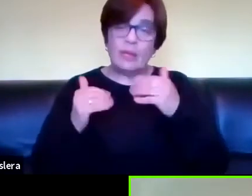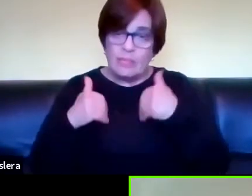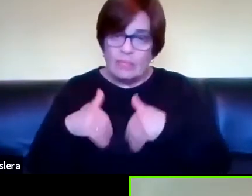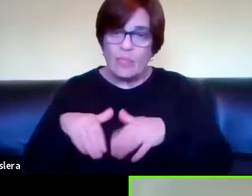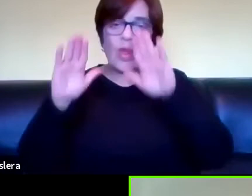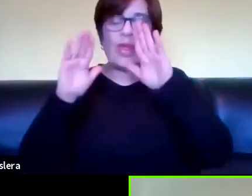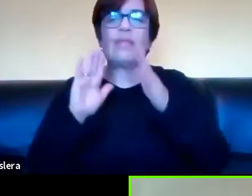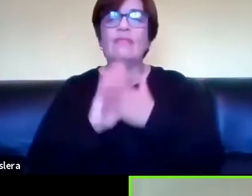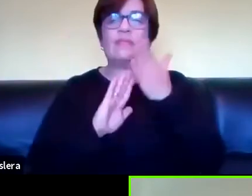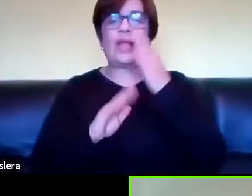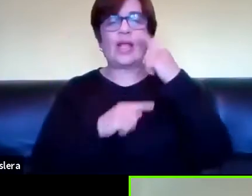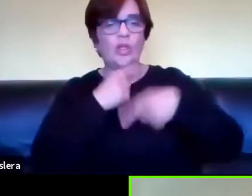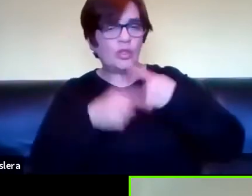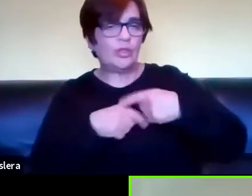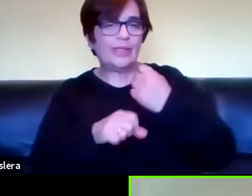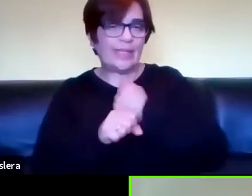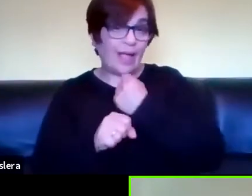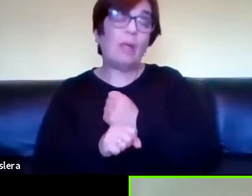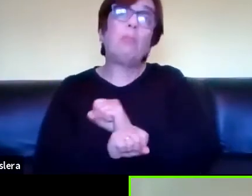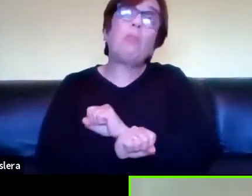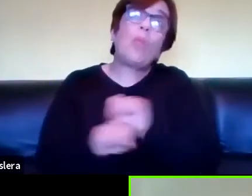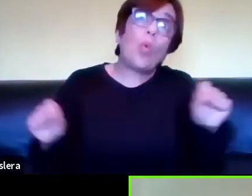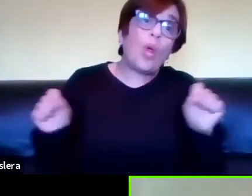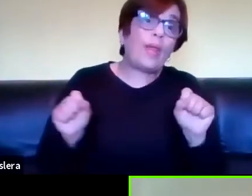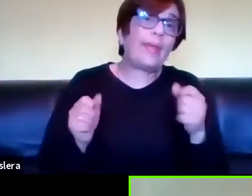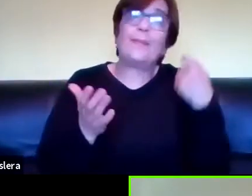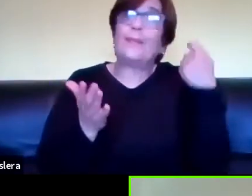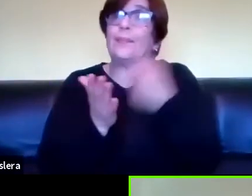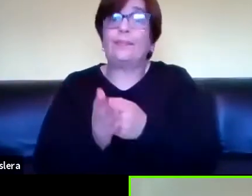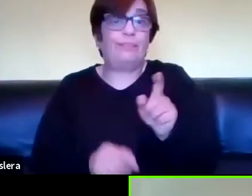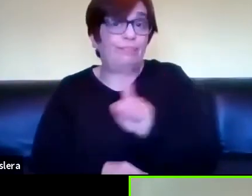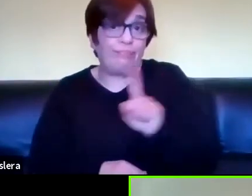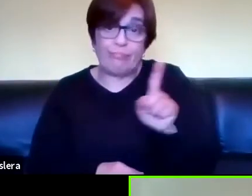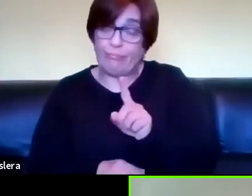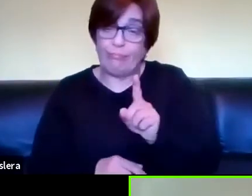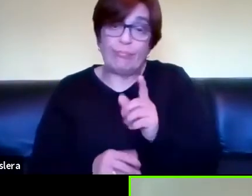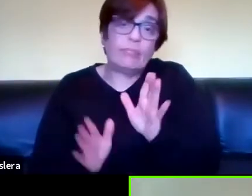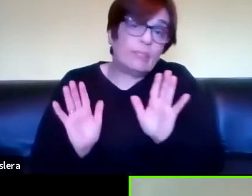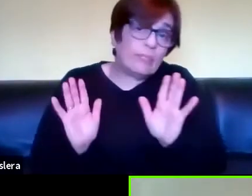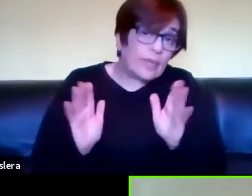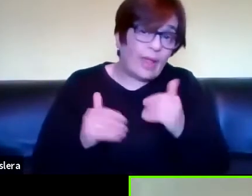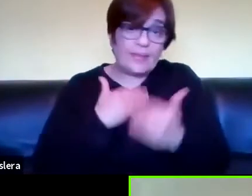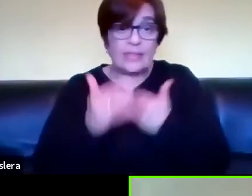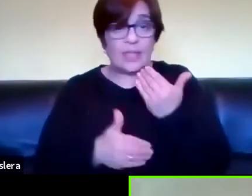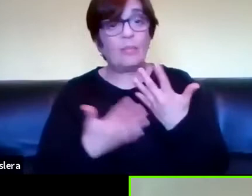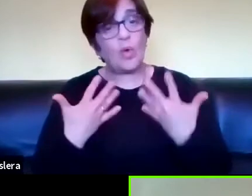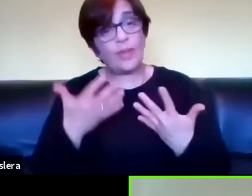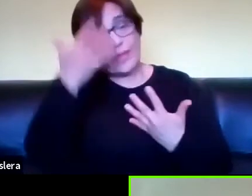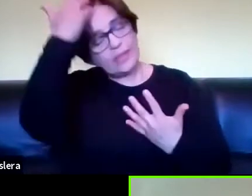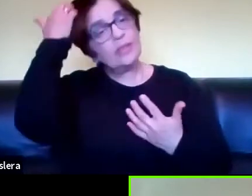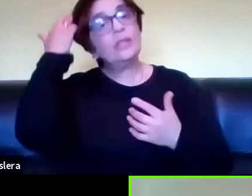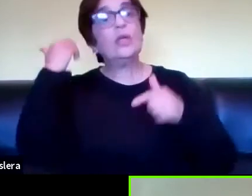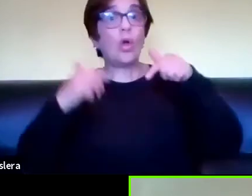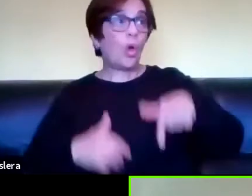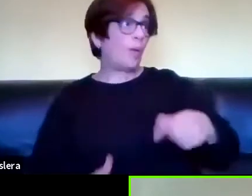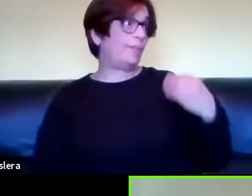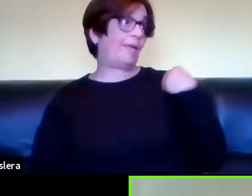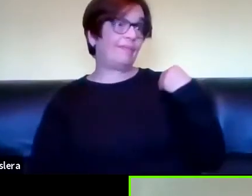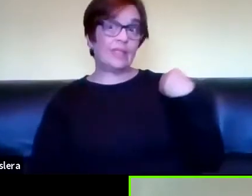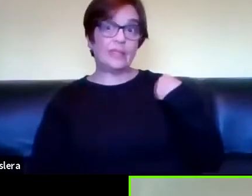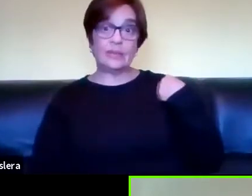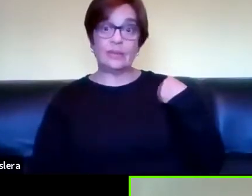a trabajar o sea que podríamos si no tenemos financiación ya podríamos ejecutar hoy me acaba de llegar el